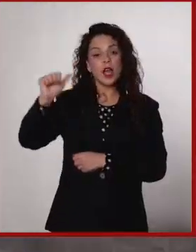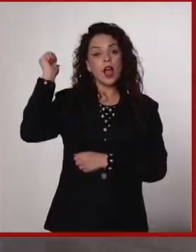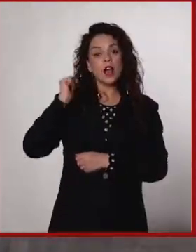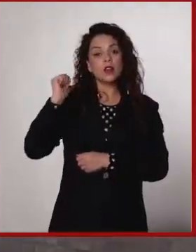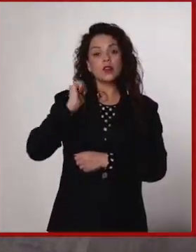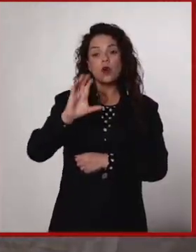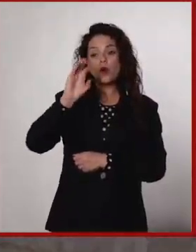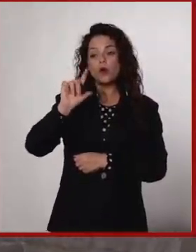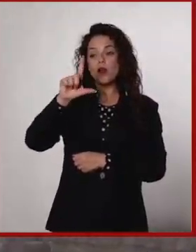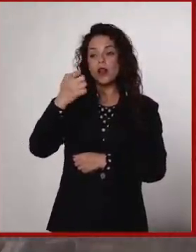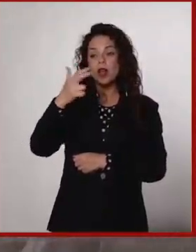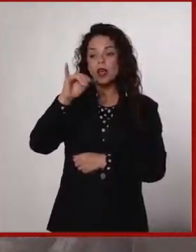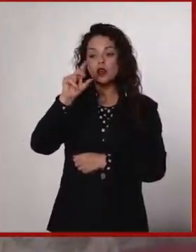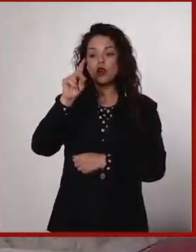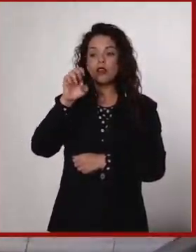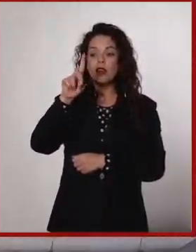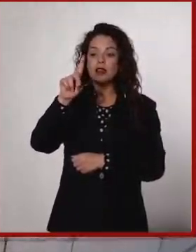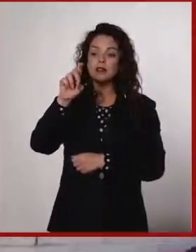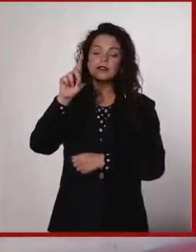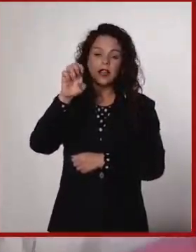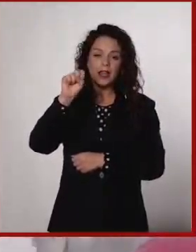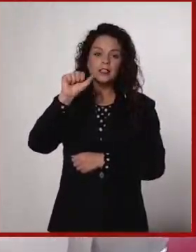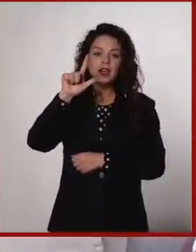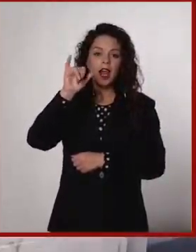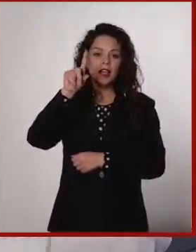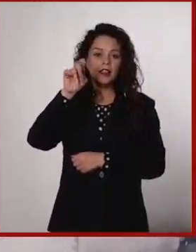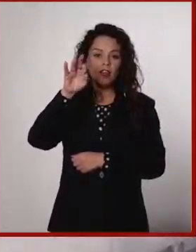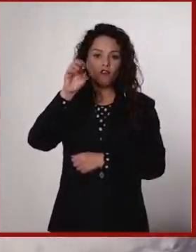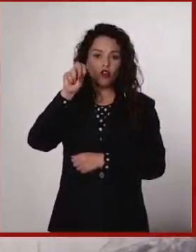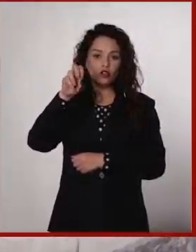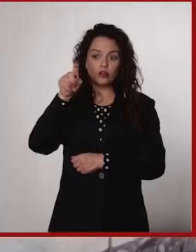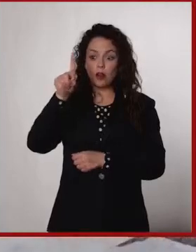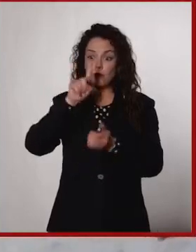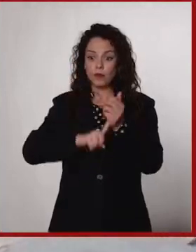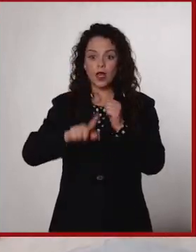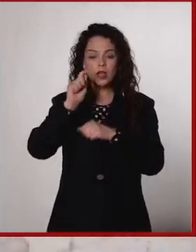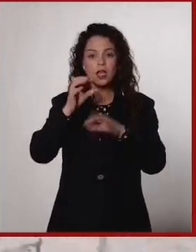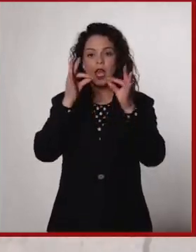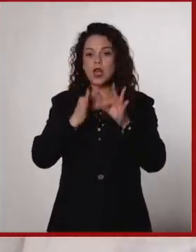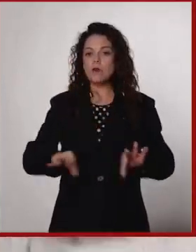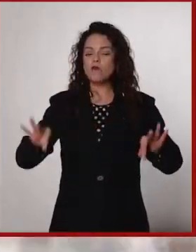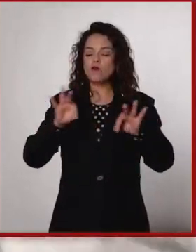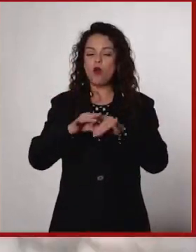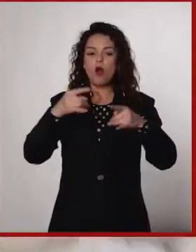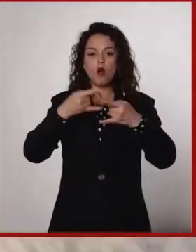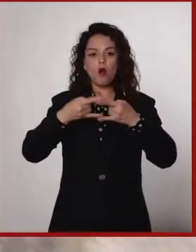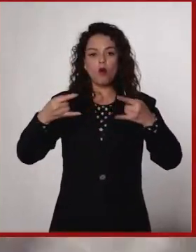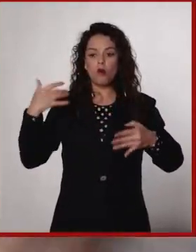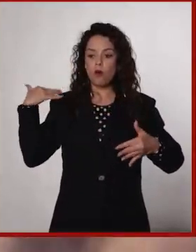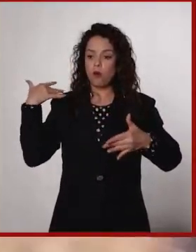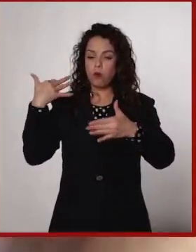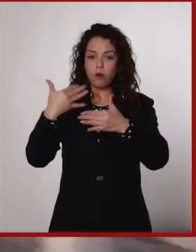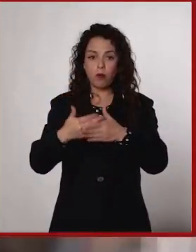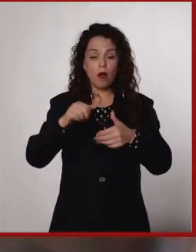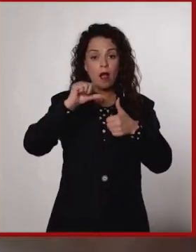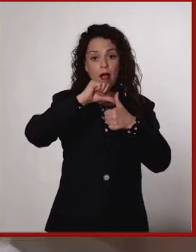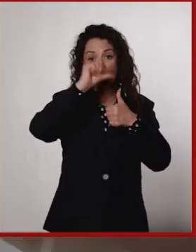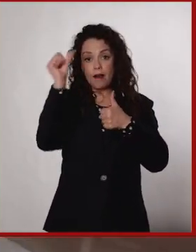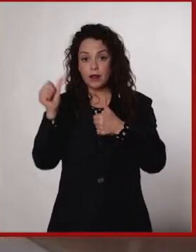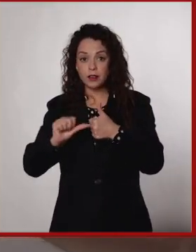me refiero al antiguo colegio de San Indelfonso. Un lugar que alberga un importante acervo histórico,